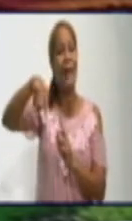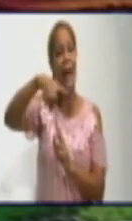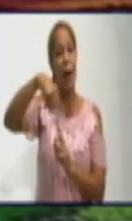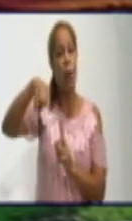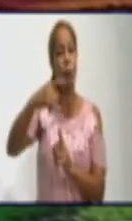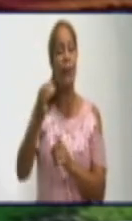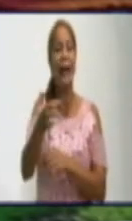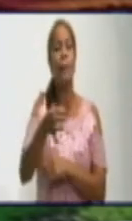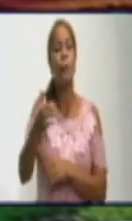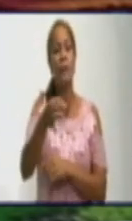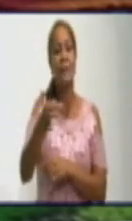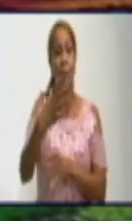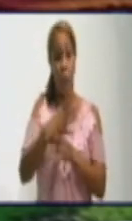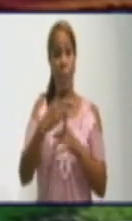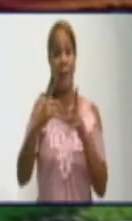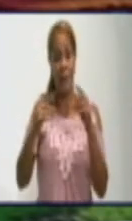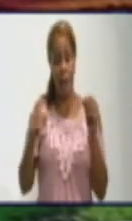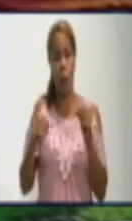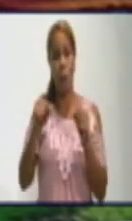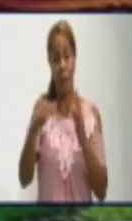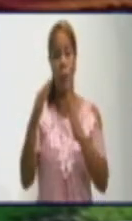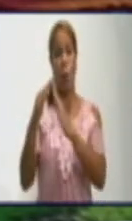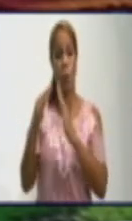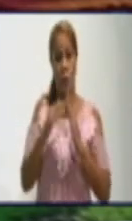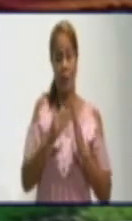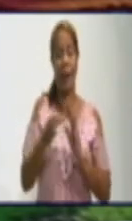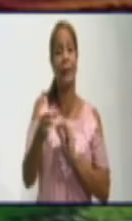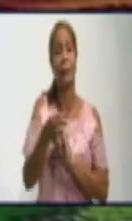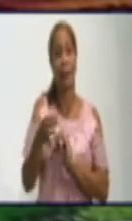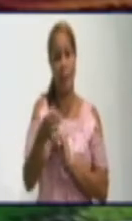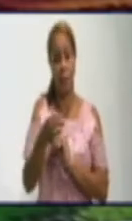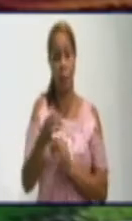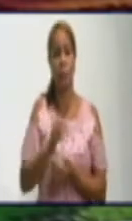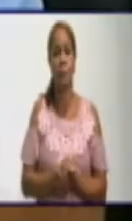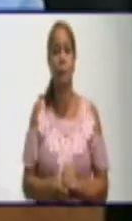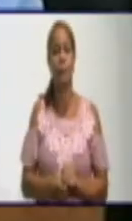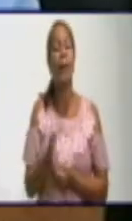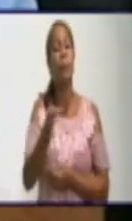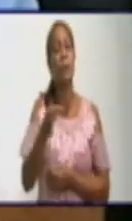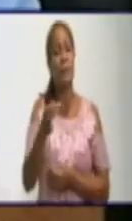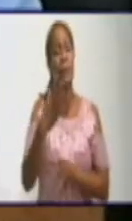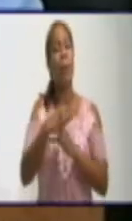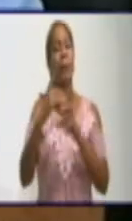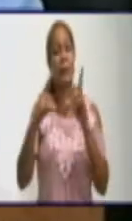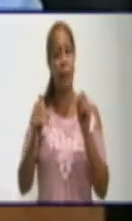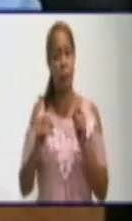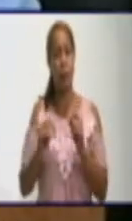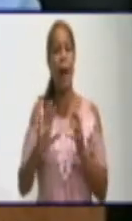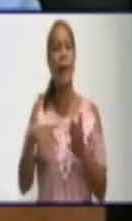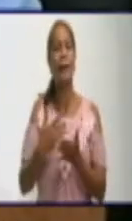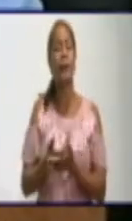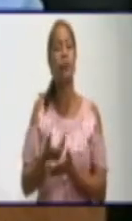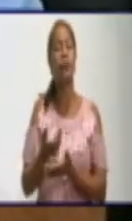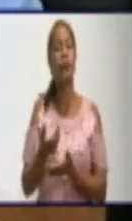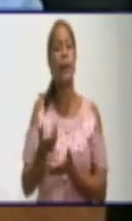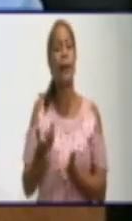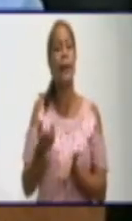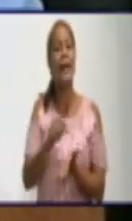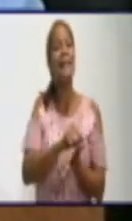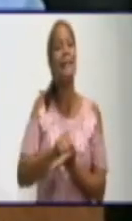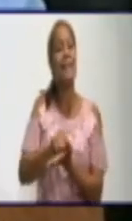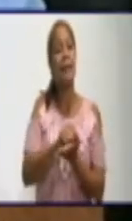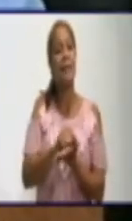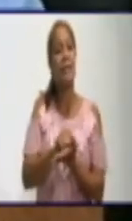abasto de agua en esa comunidad del municipio de Medialuna. Exacto. En cuanto al servicio de limpieza de fosas de este propio